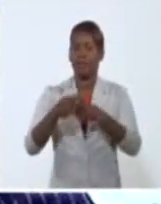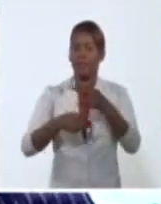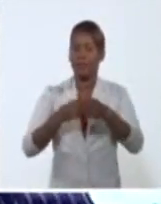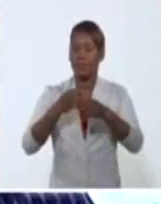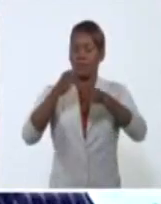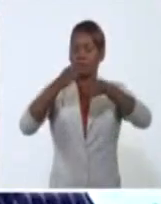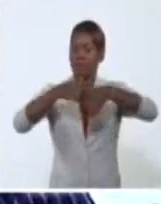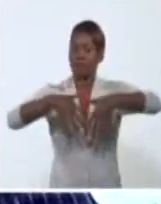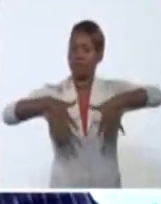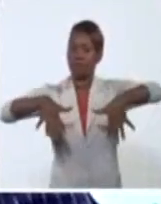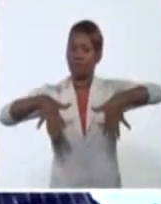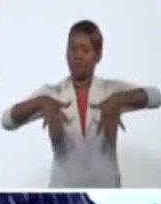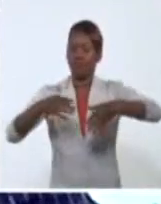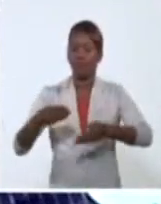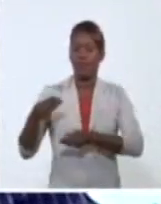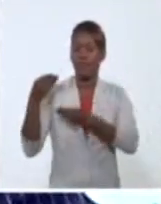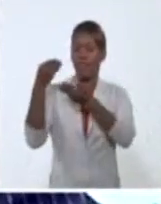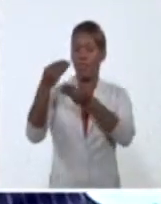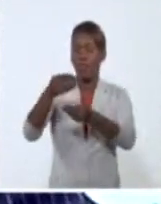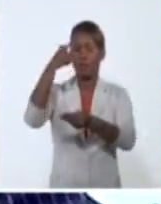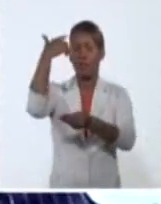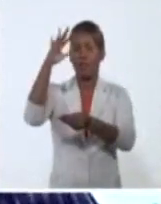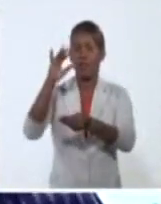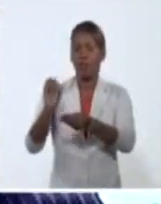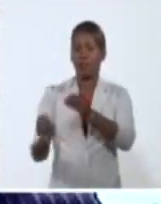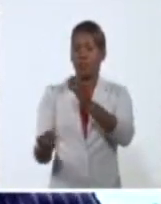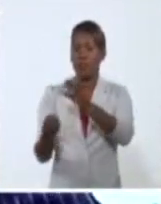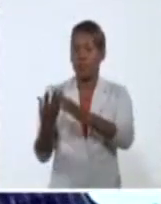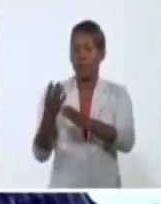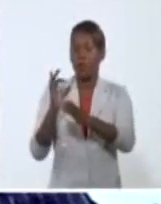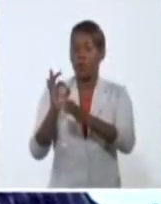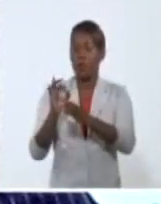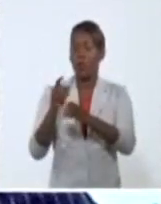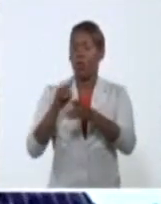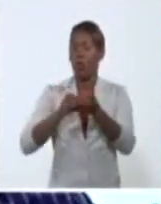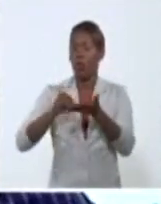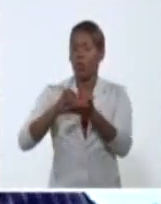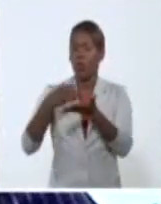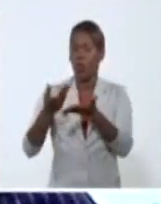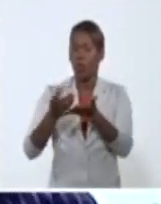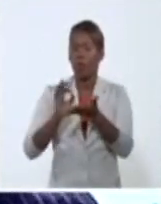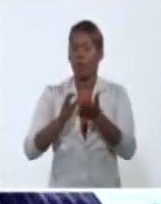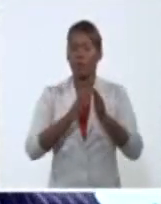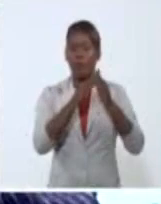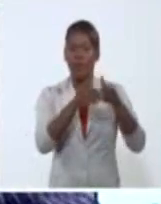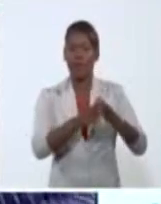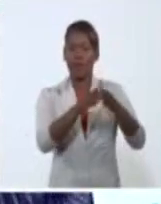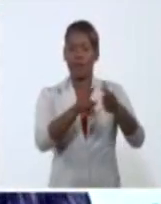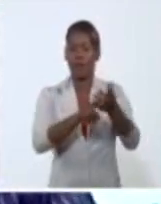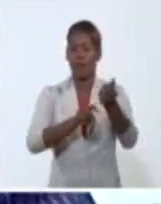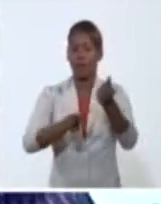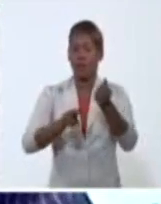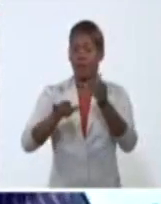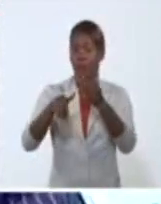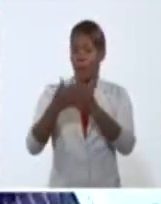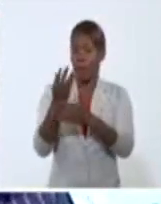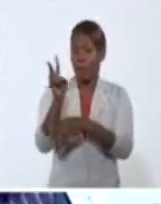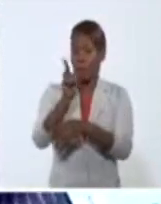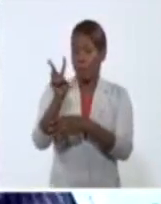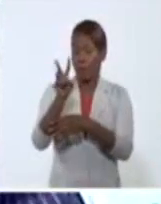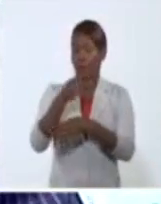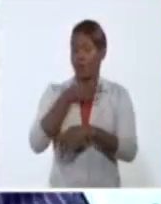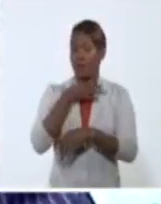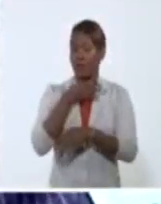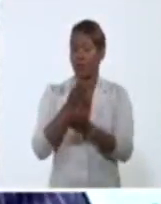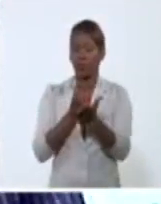premiaciones de la Serie 60 allá en Granma, la provincia actual campeona. Y el 22 de enero comenzará oficialmente